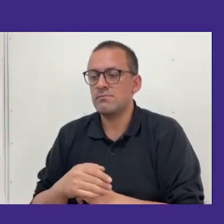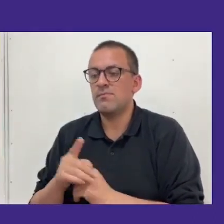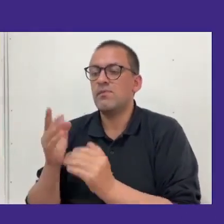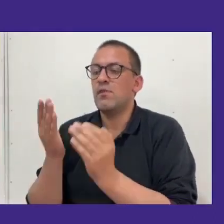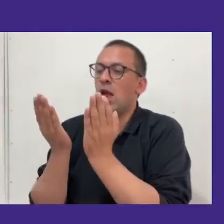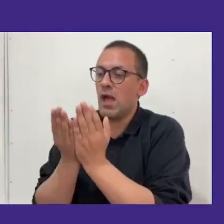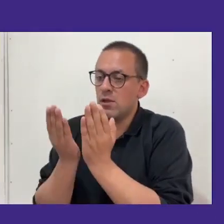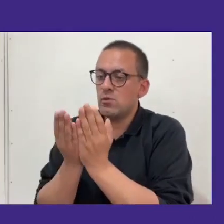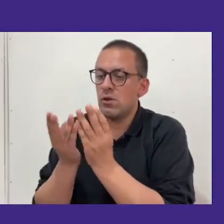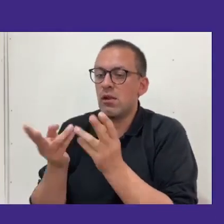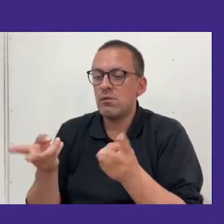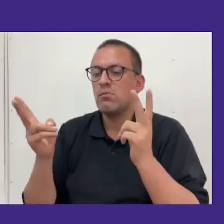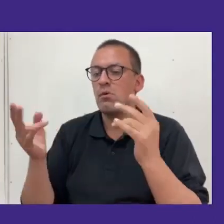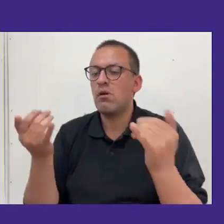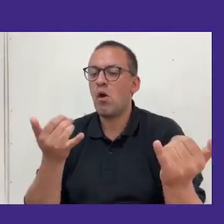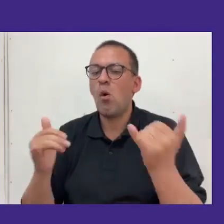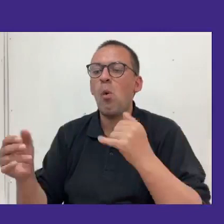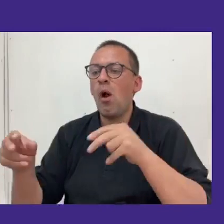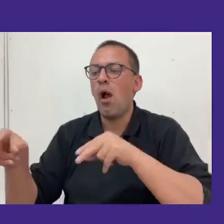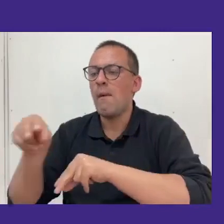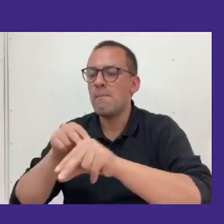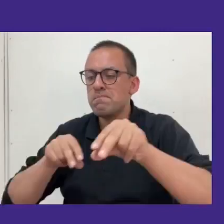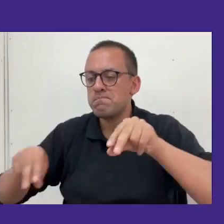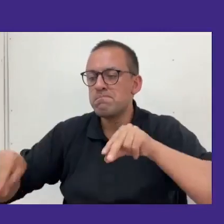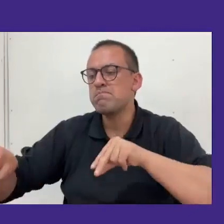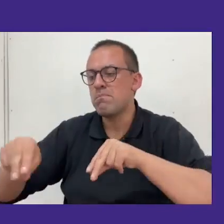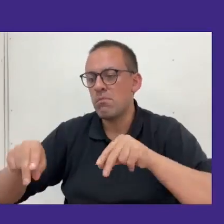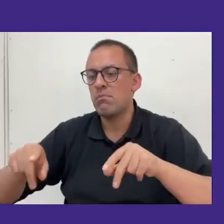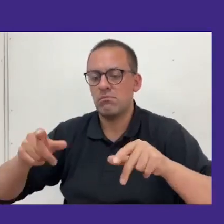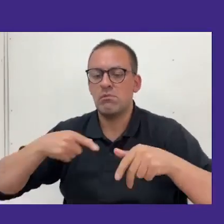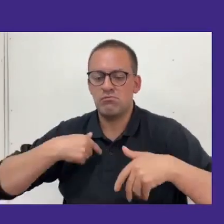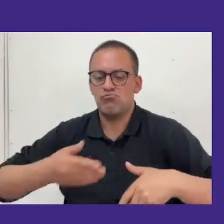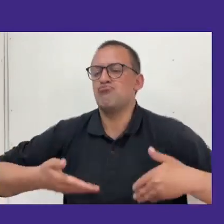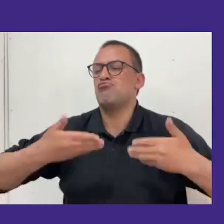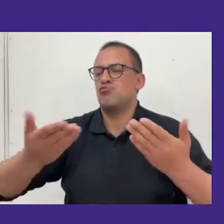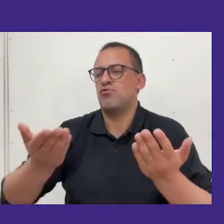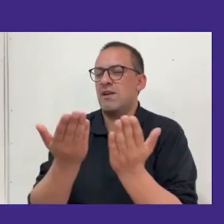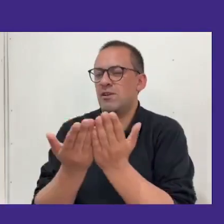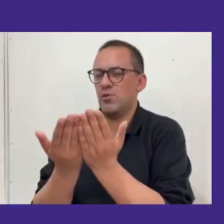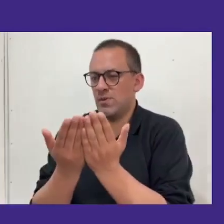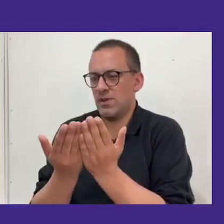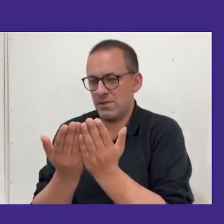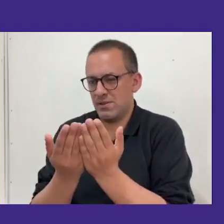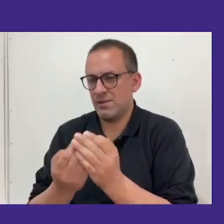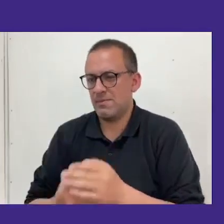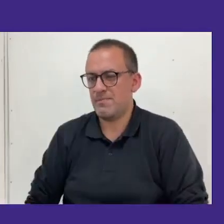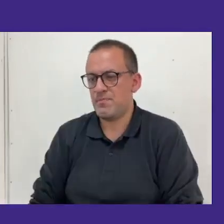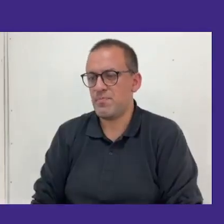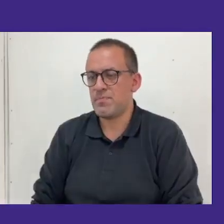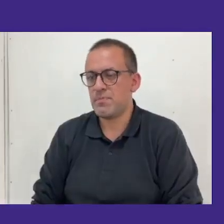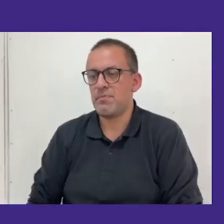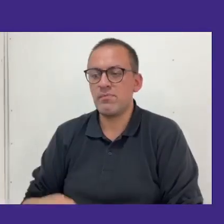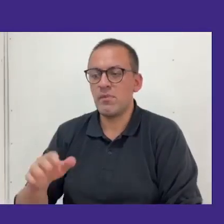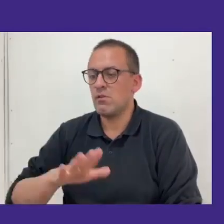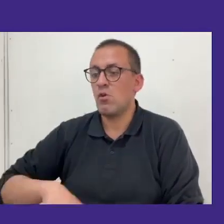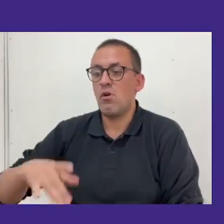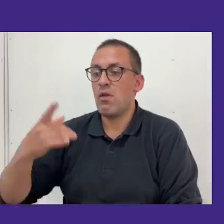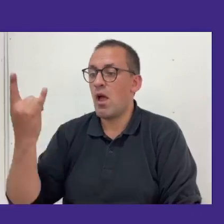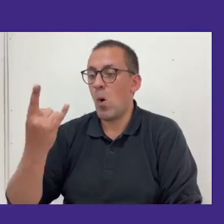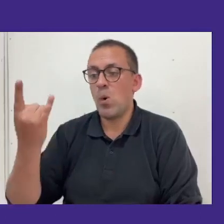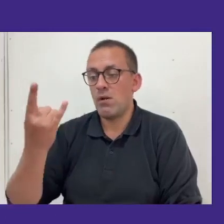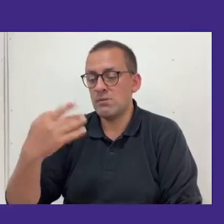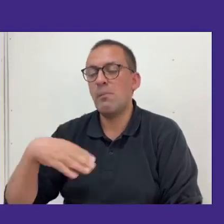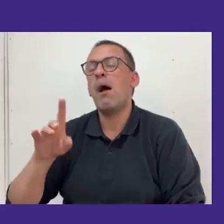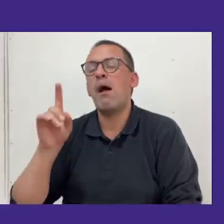estudiantes lo jueguen que lleguen realmente a nuestro objetivo nuestro público objetivo que eran los estudiantes de toda la universidad pero en particular de